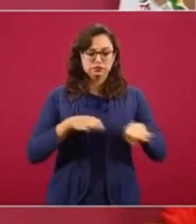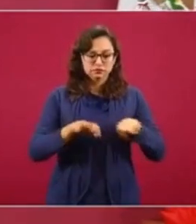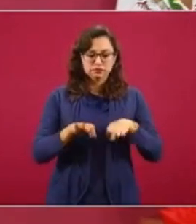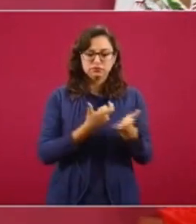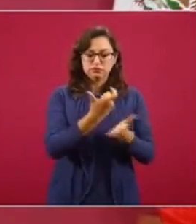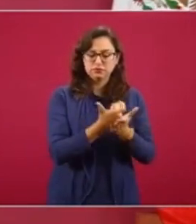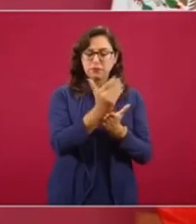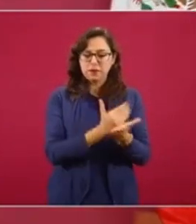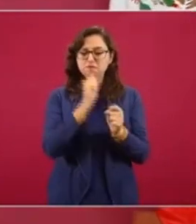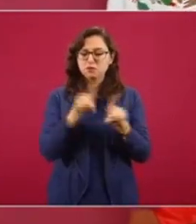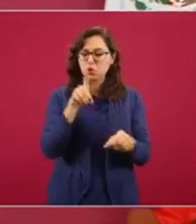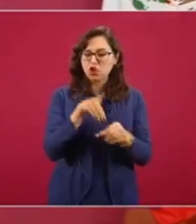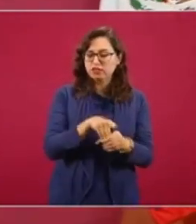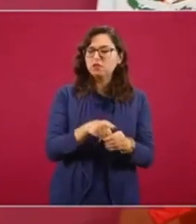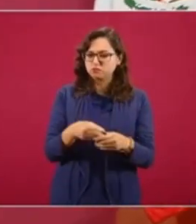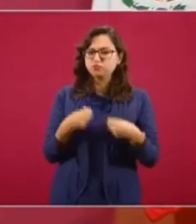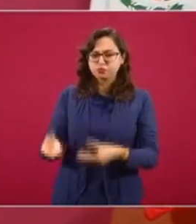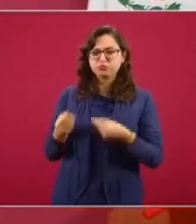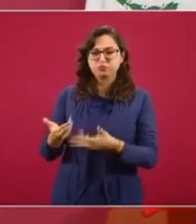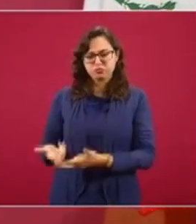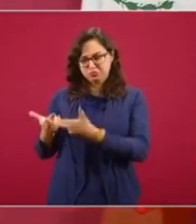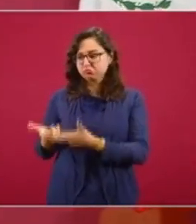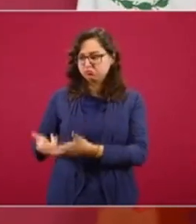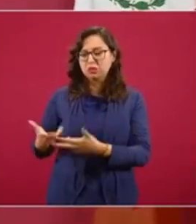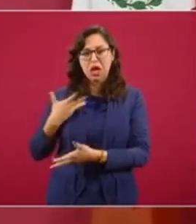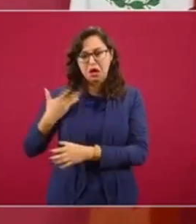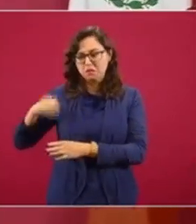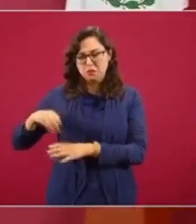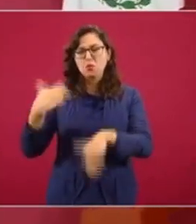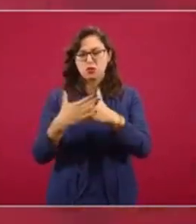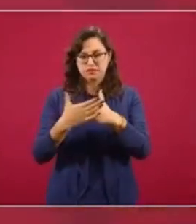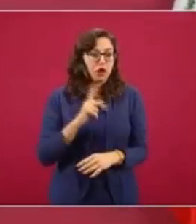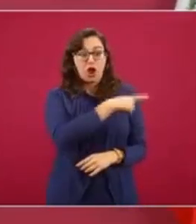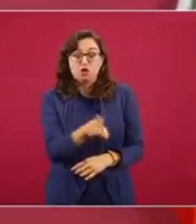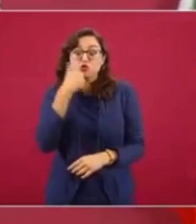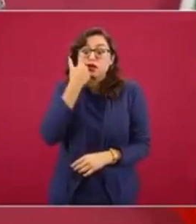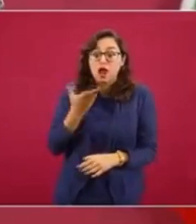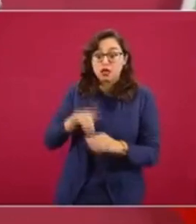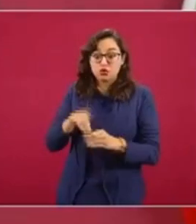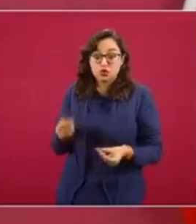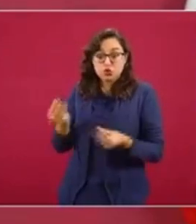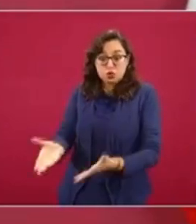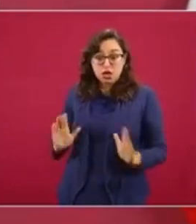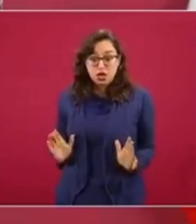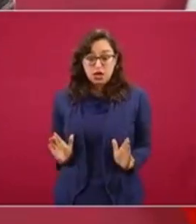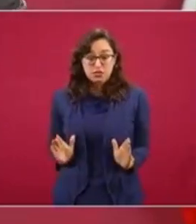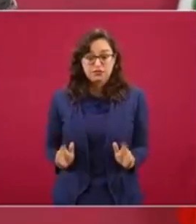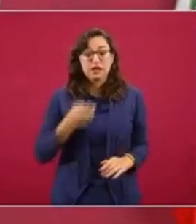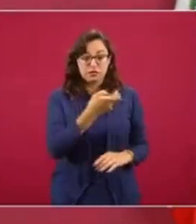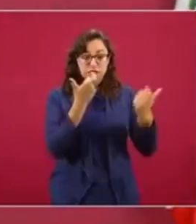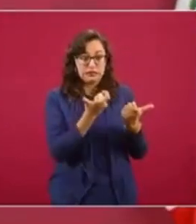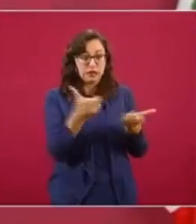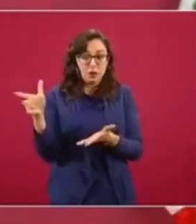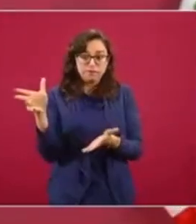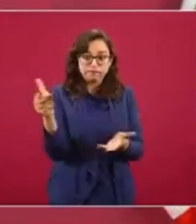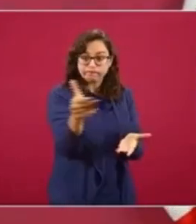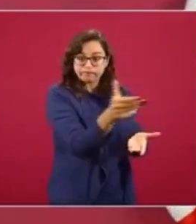aportaciones voluntarias de los funcionarios. Yo creo que la semana próxima hacemos un informe completo. Y eso tiene que ver con el fondo que se está